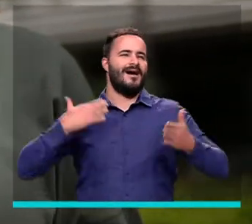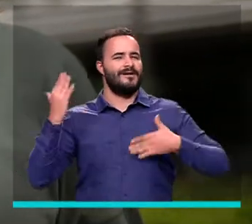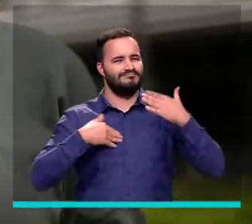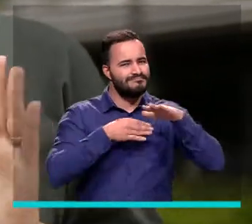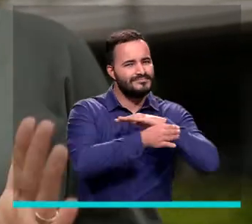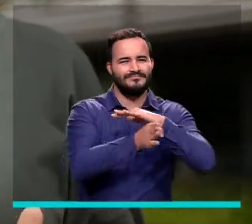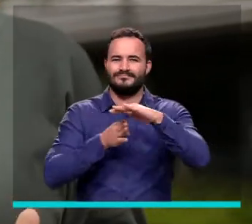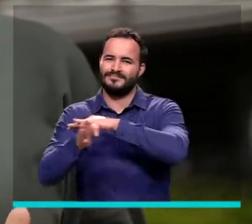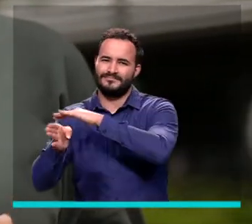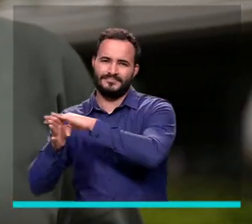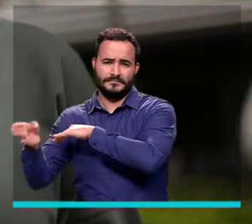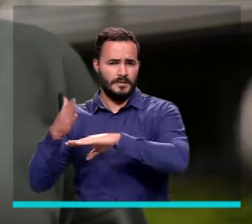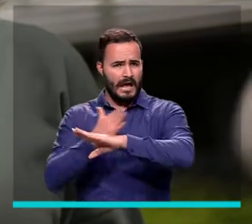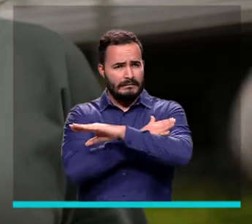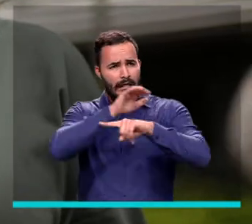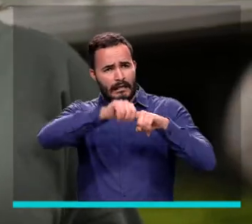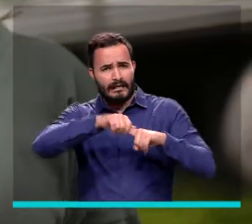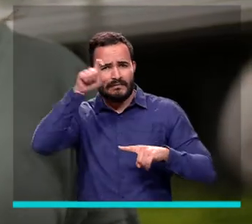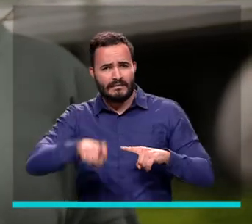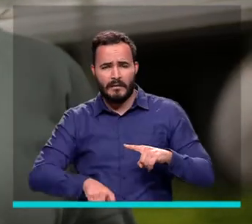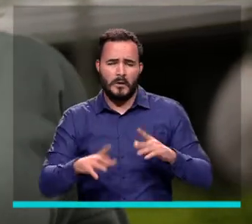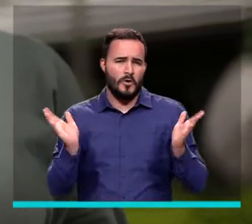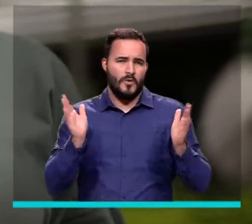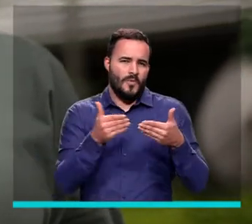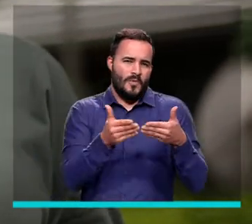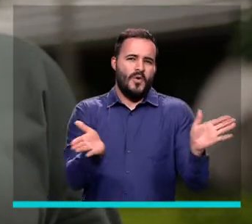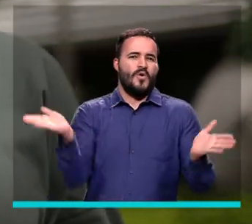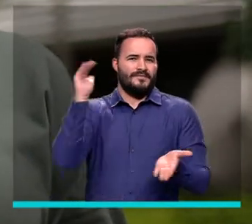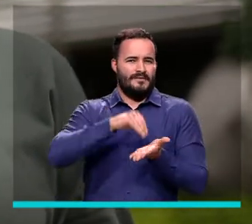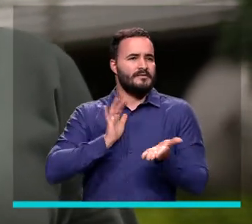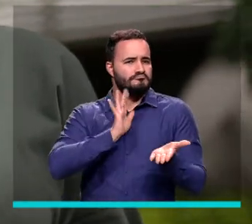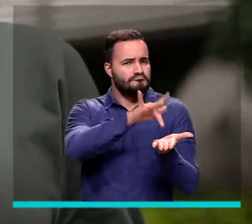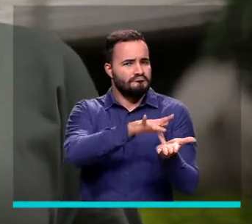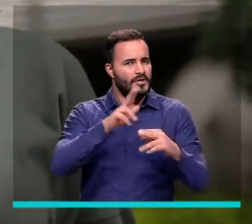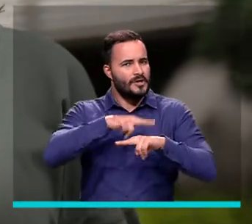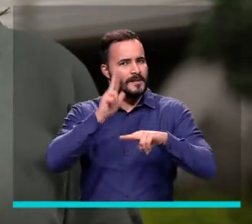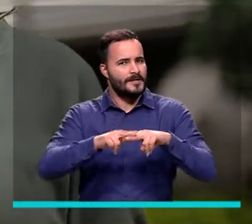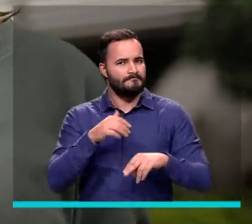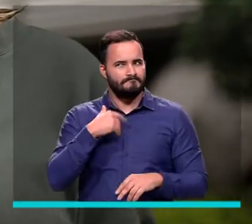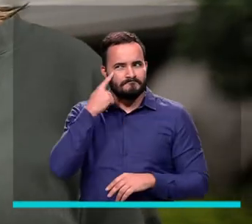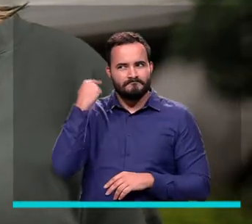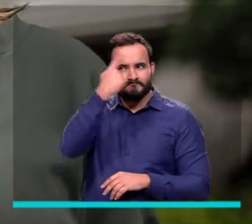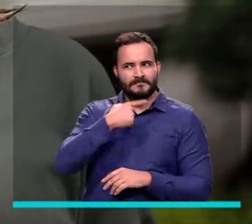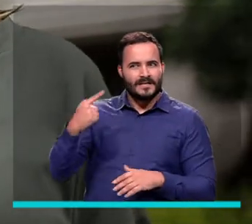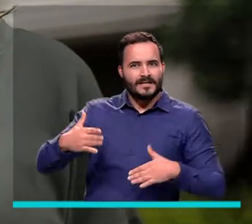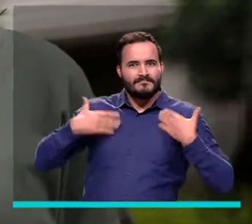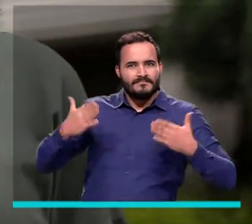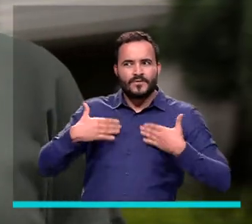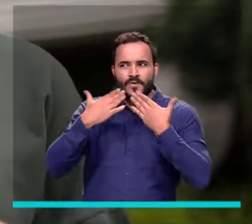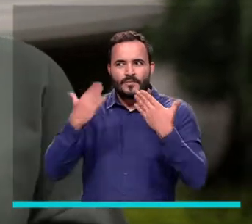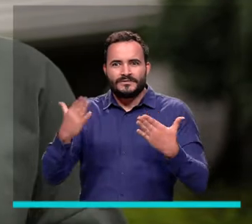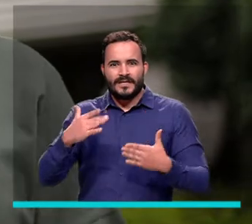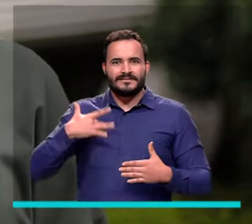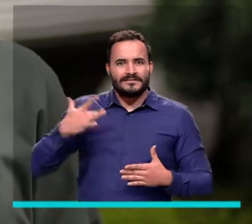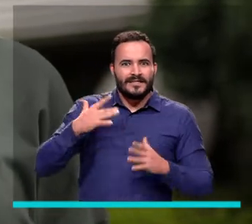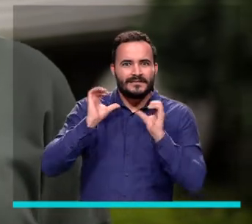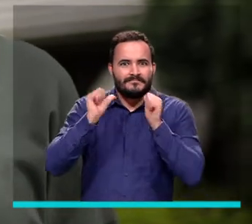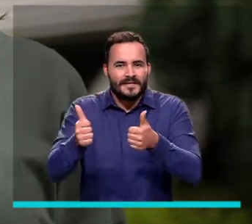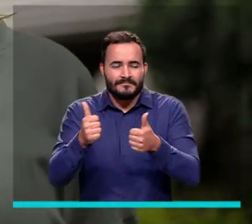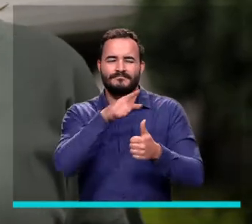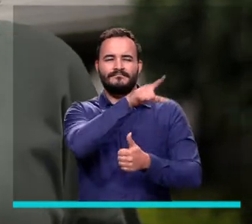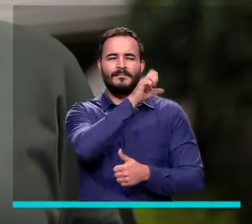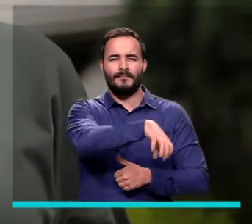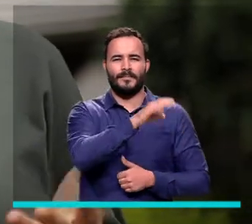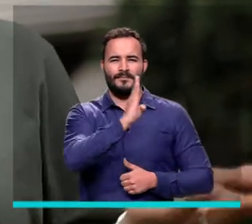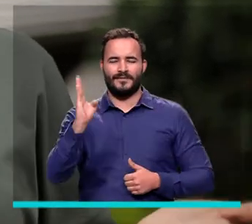espacios físicos sin cita previa y regresan a las actividades presenciales. Veamos cómo reciben los visitantes de la Biblioteca La